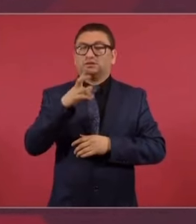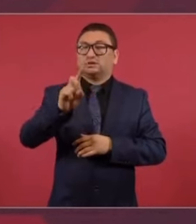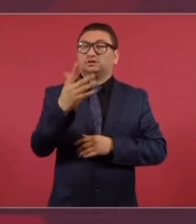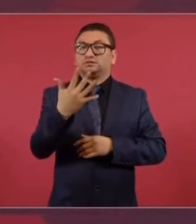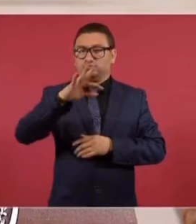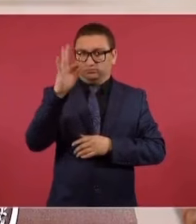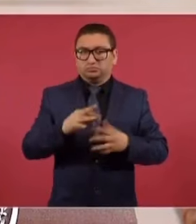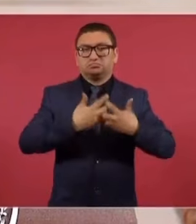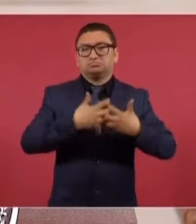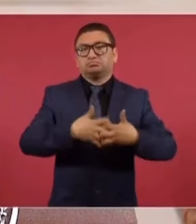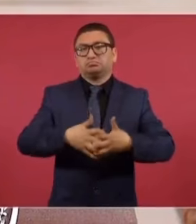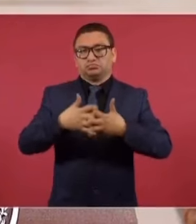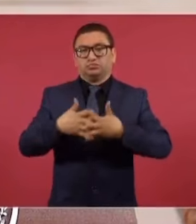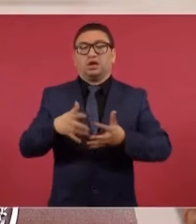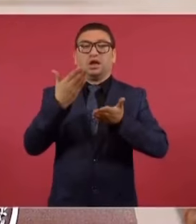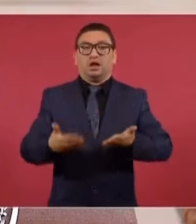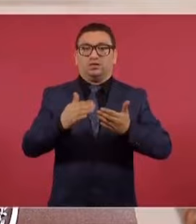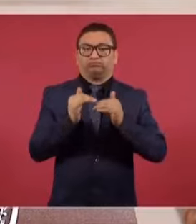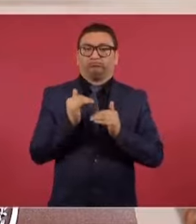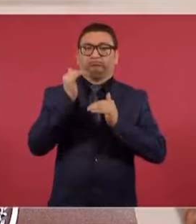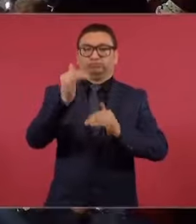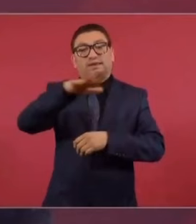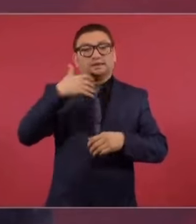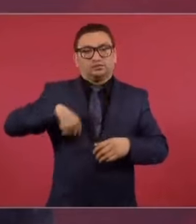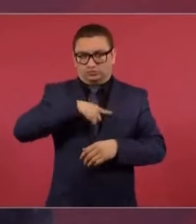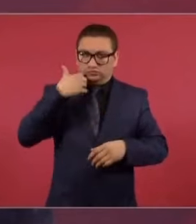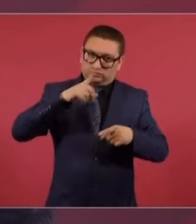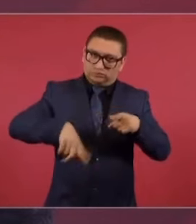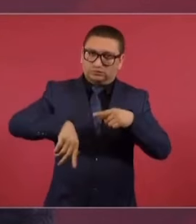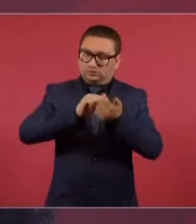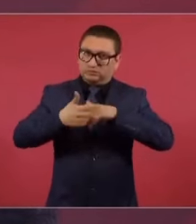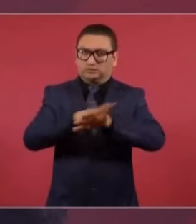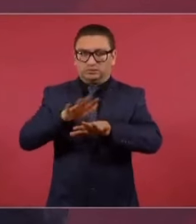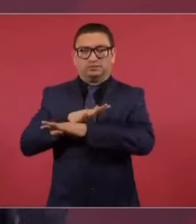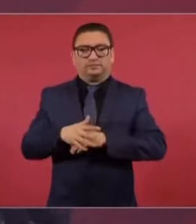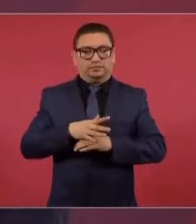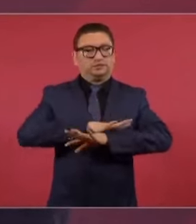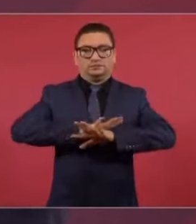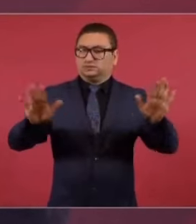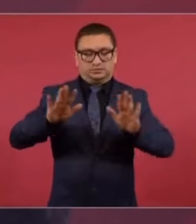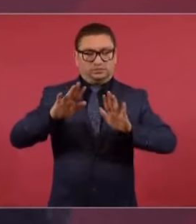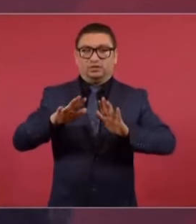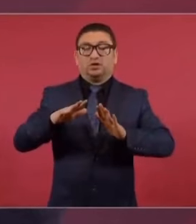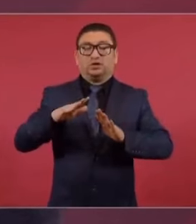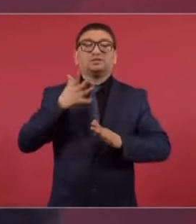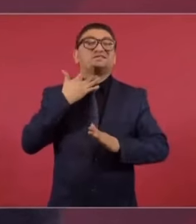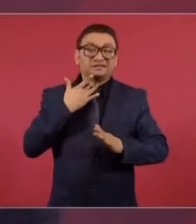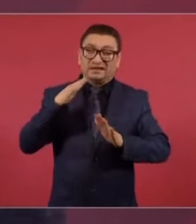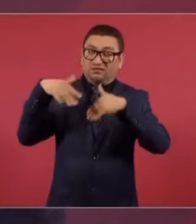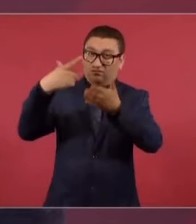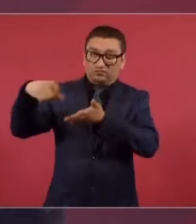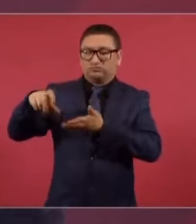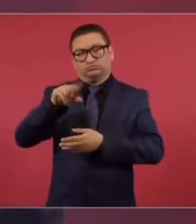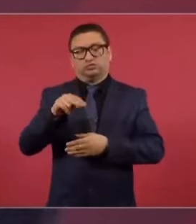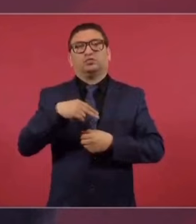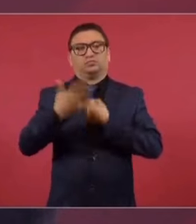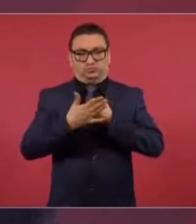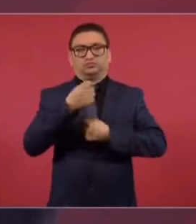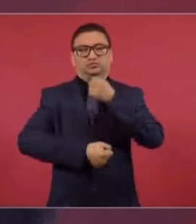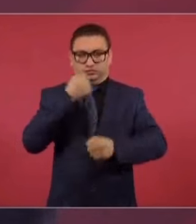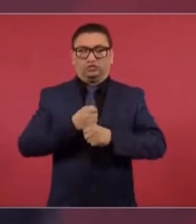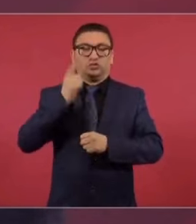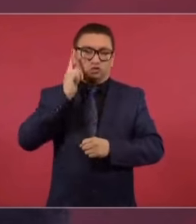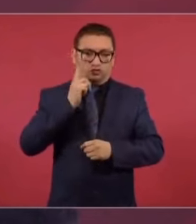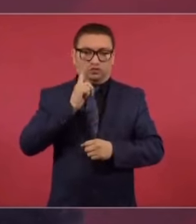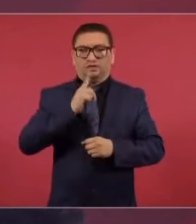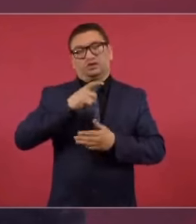35% de su capacidad. Y las tenemos ya en 70% de su capacidad. Ya no compramos tanta gasolina en el extranjero y yo espero que para el año próximo